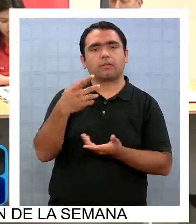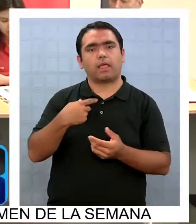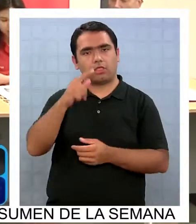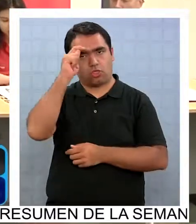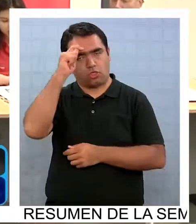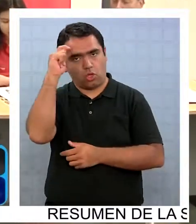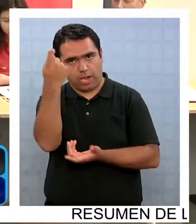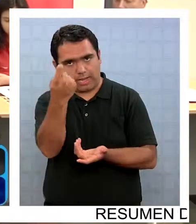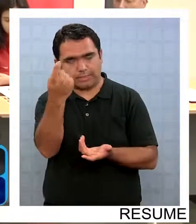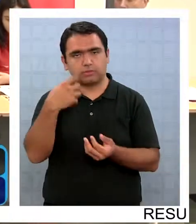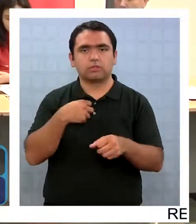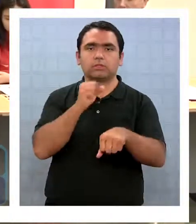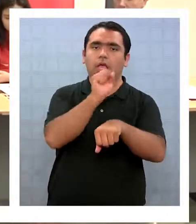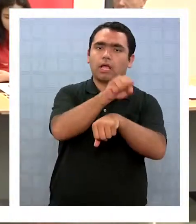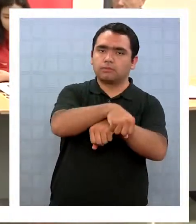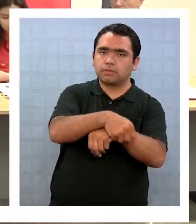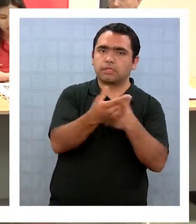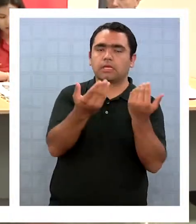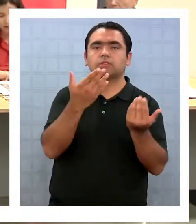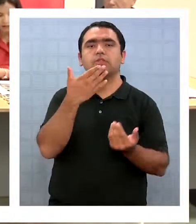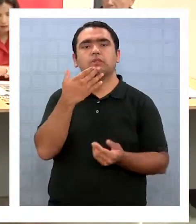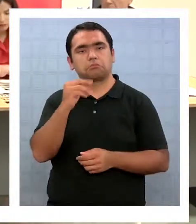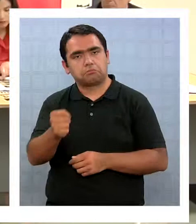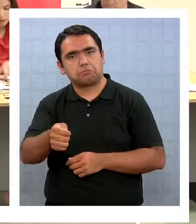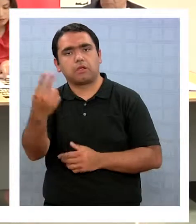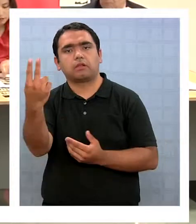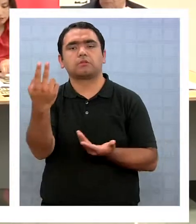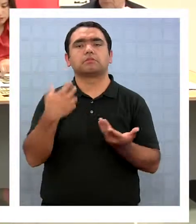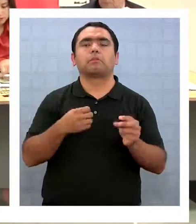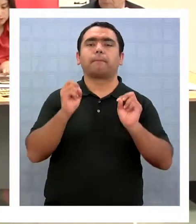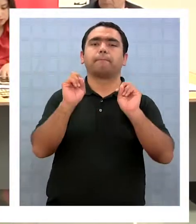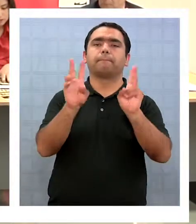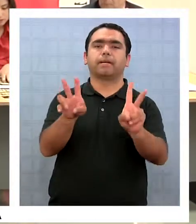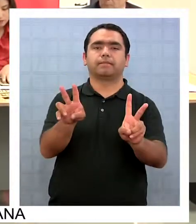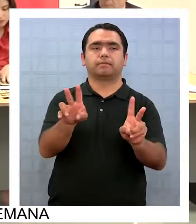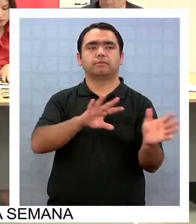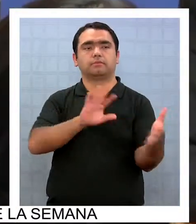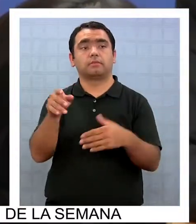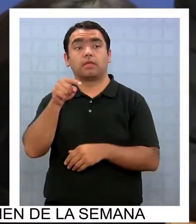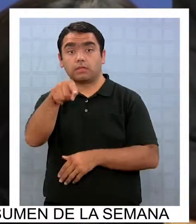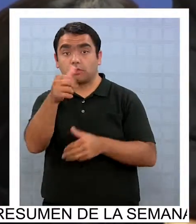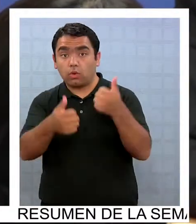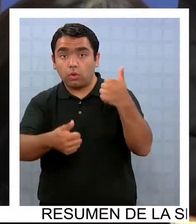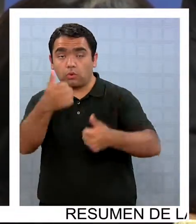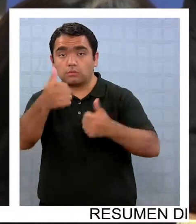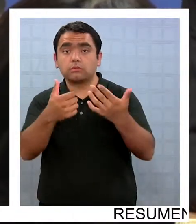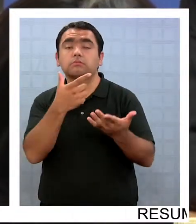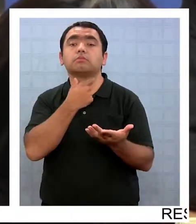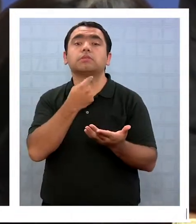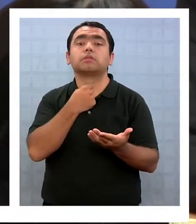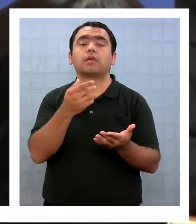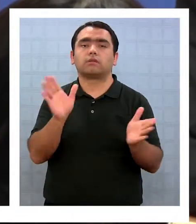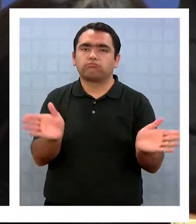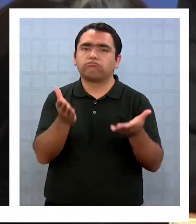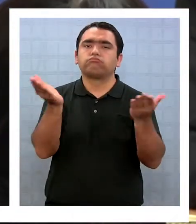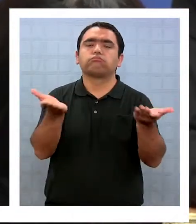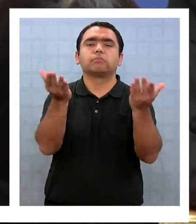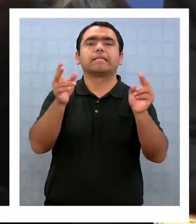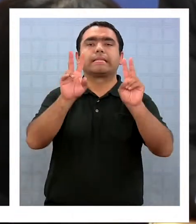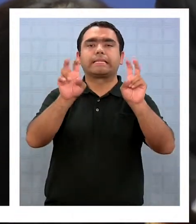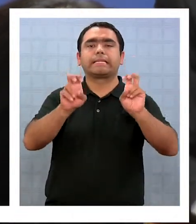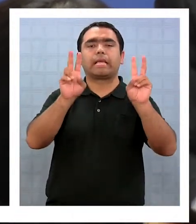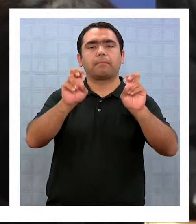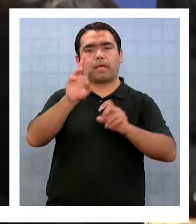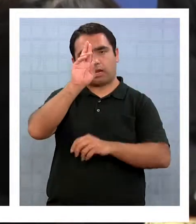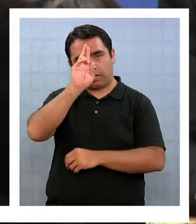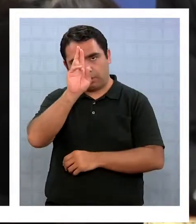la aceptación a la valoración por un camino de paz. El concurso busca promover el respeto de la diversidad y